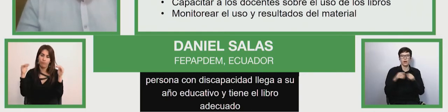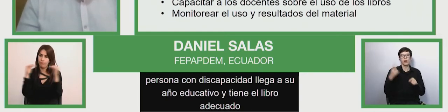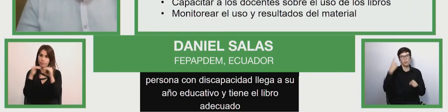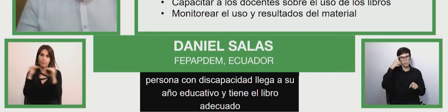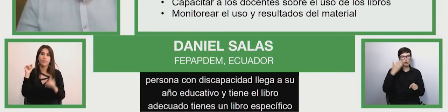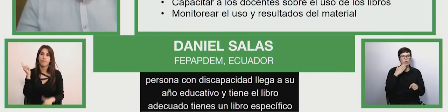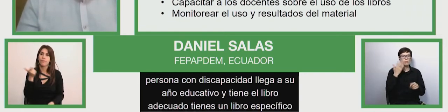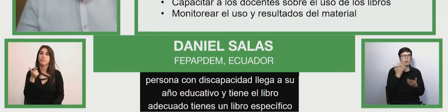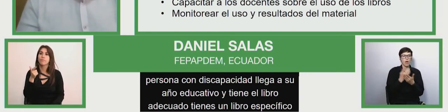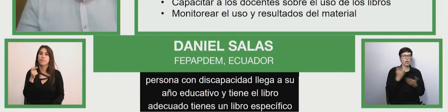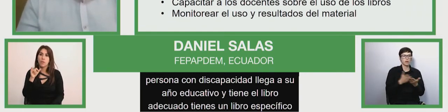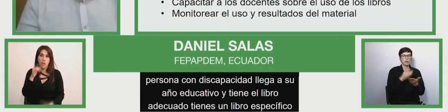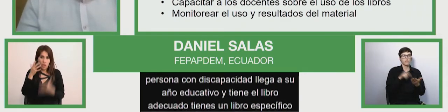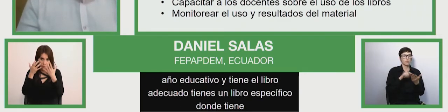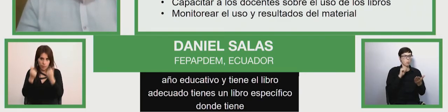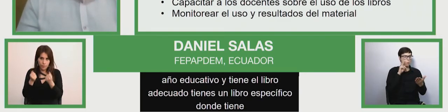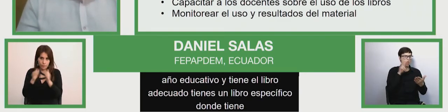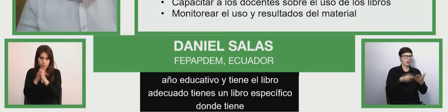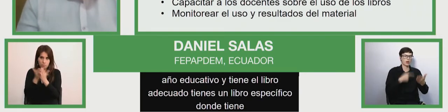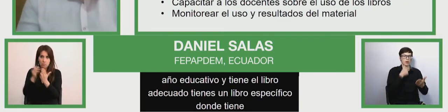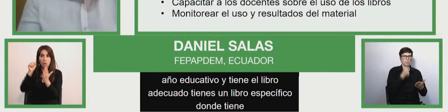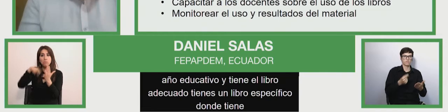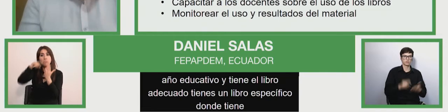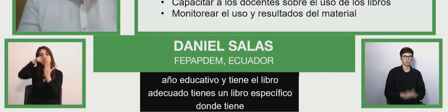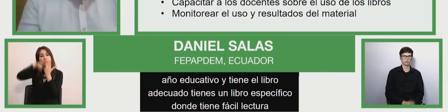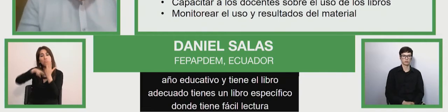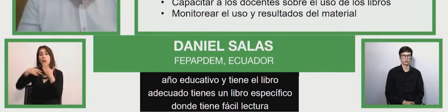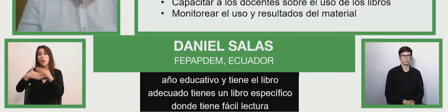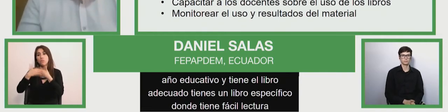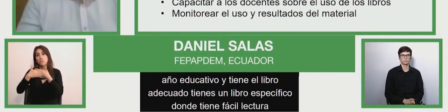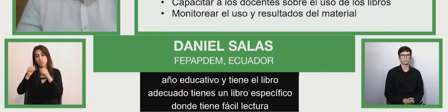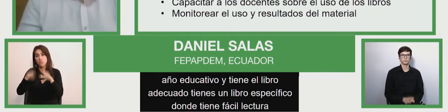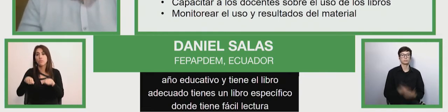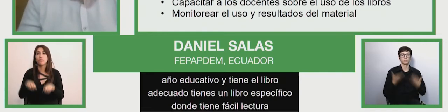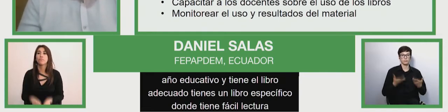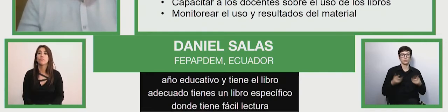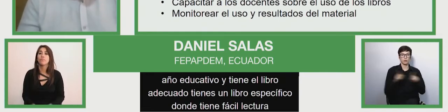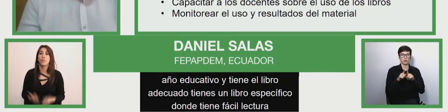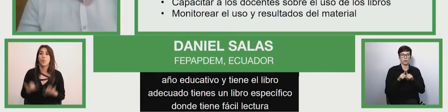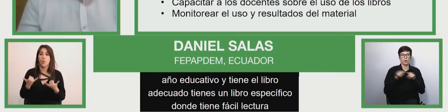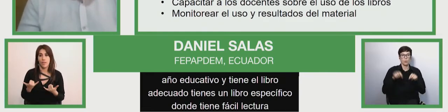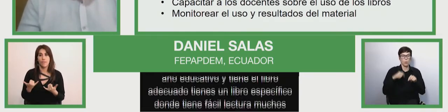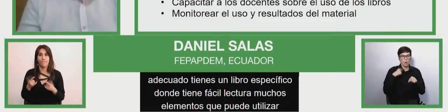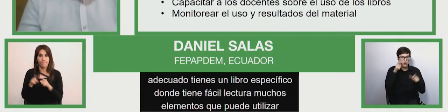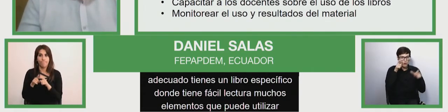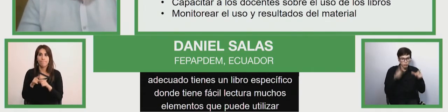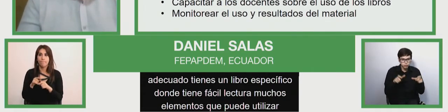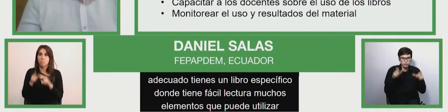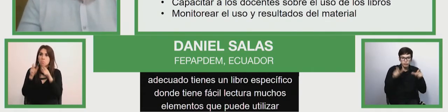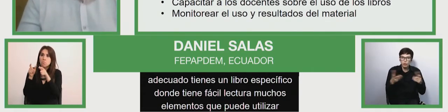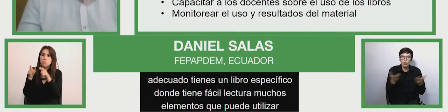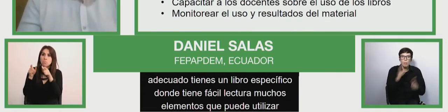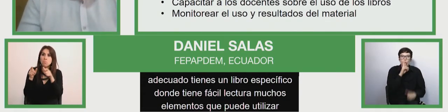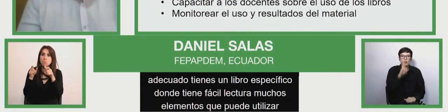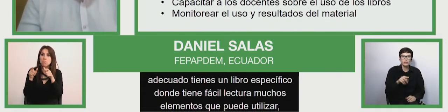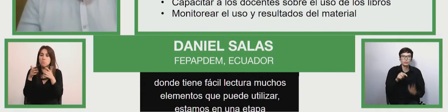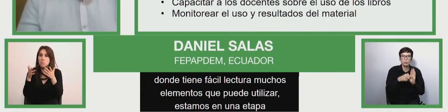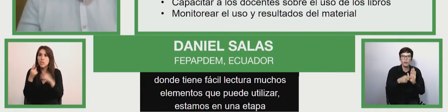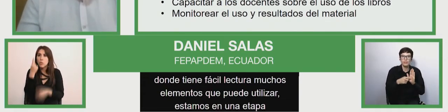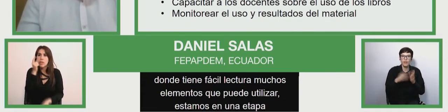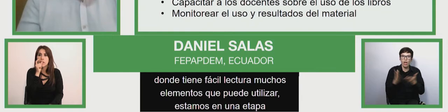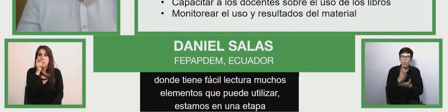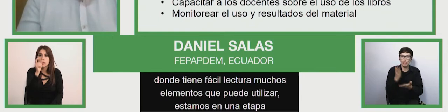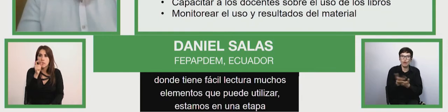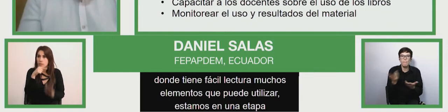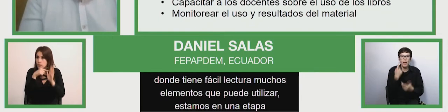muchos elementos que él puede utilizar. Estamos ahora en una etapa justamente ya de monitorear el uso y el resultado de esos materiales para